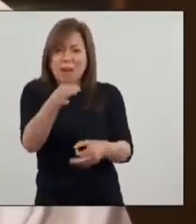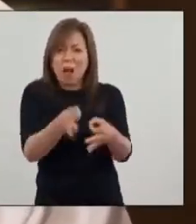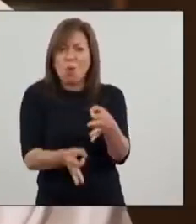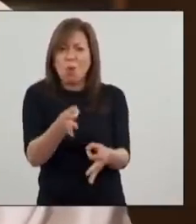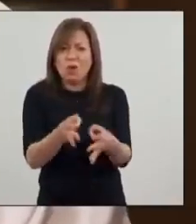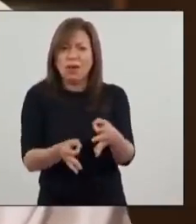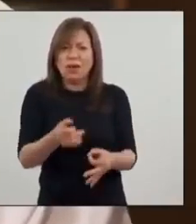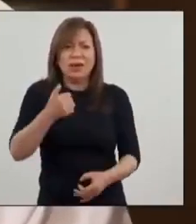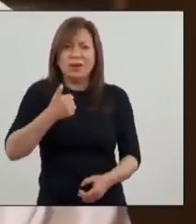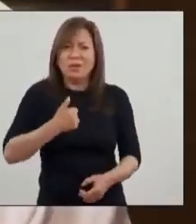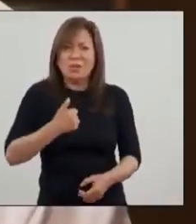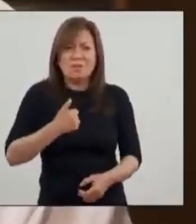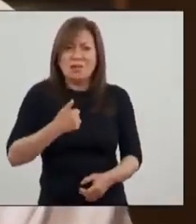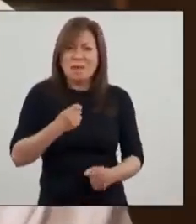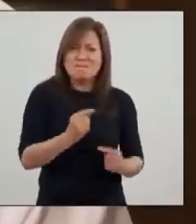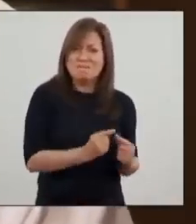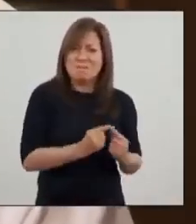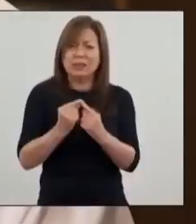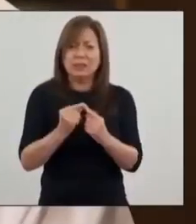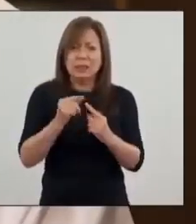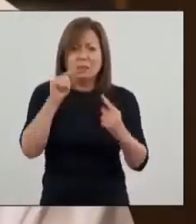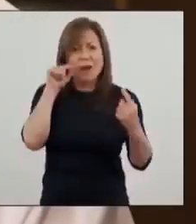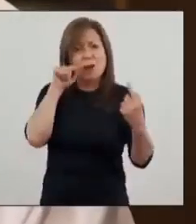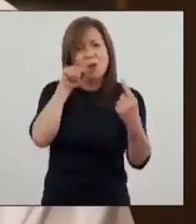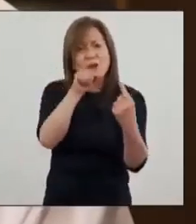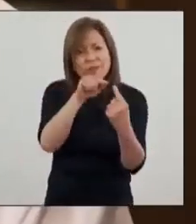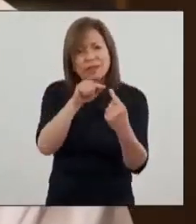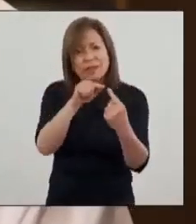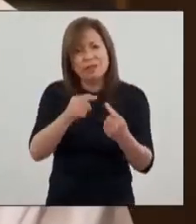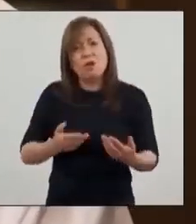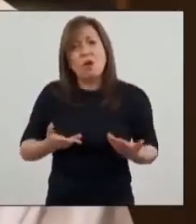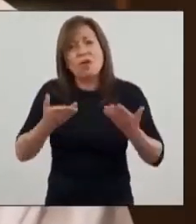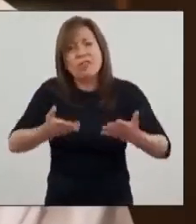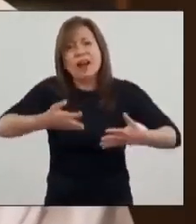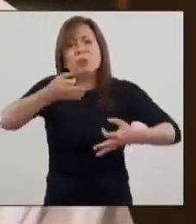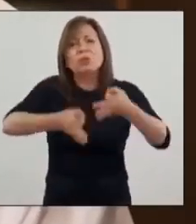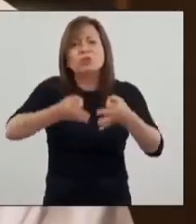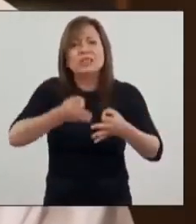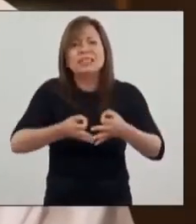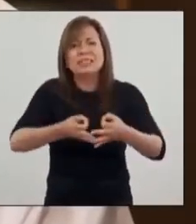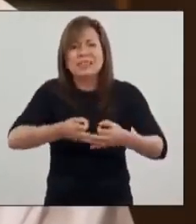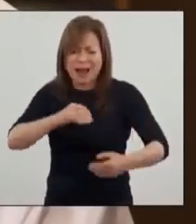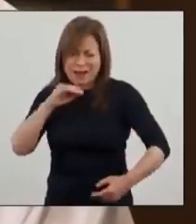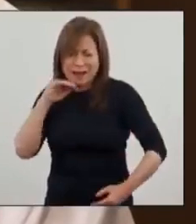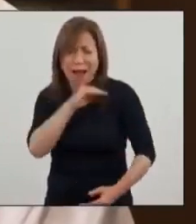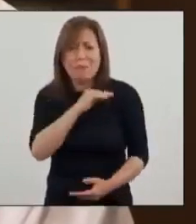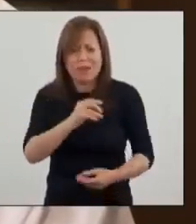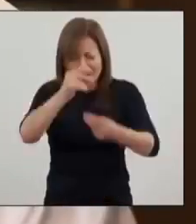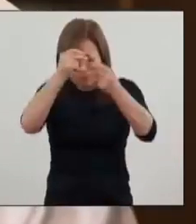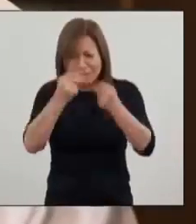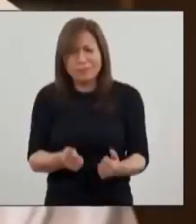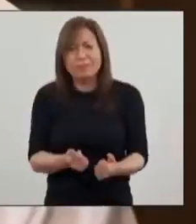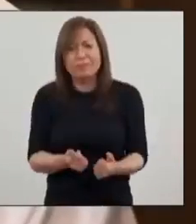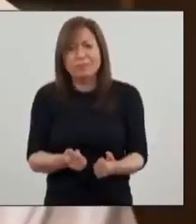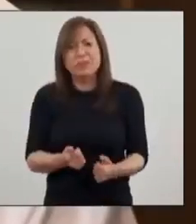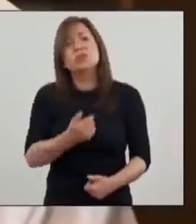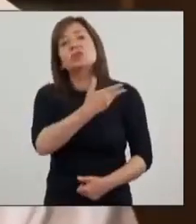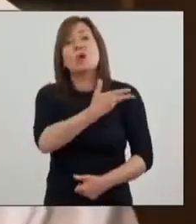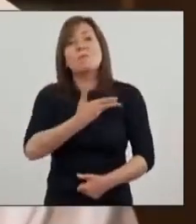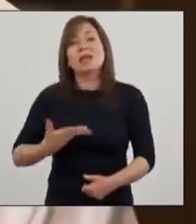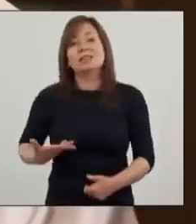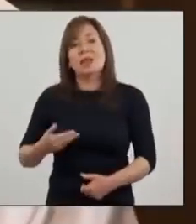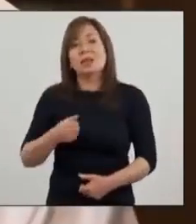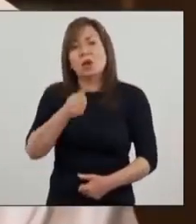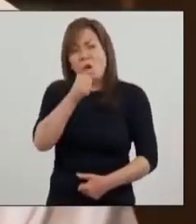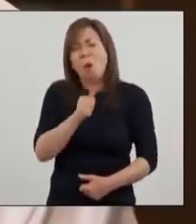que no cumple con su principal objetivo, que es impartir justicia de una manera rápida y eficaz. Como presidente,